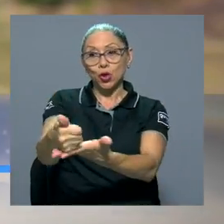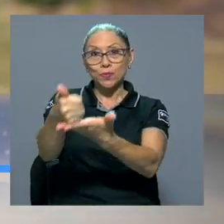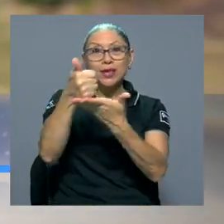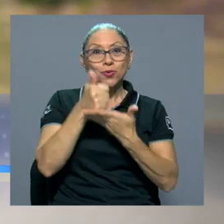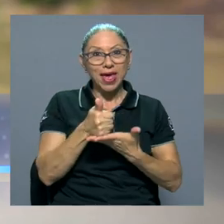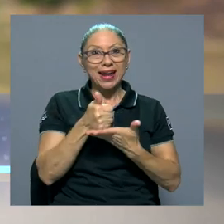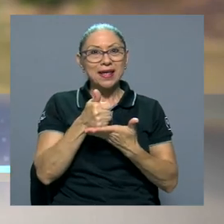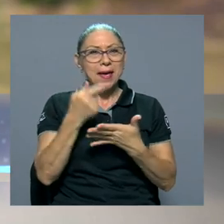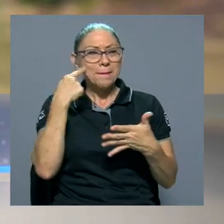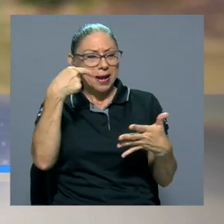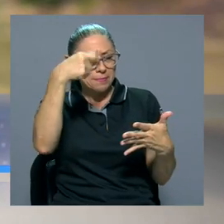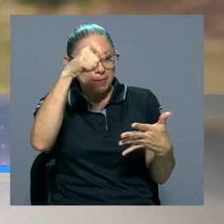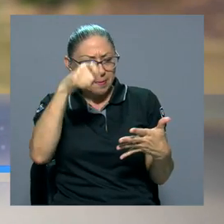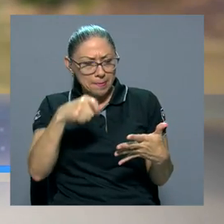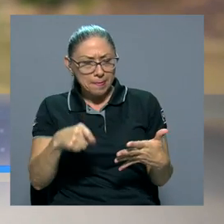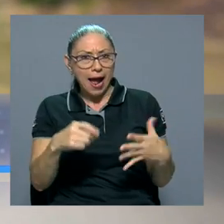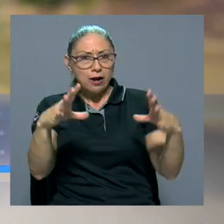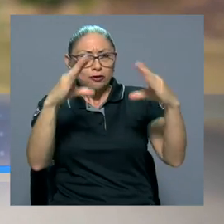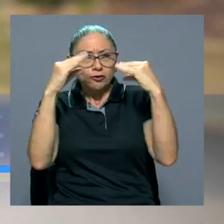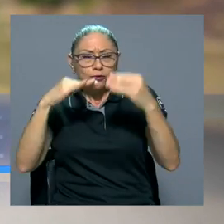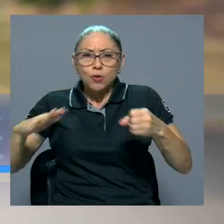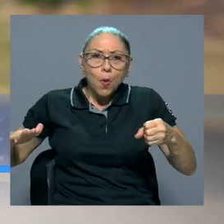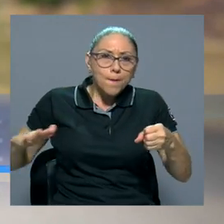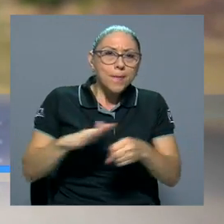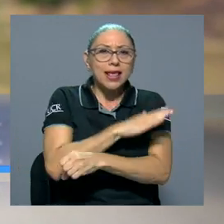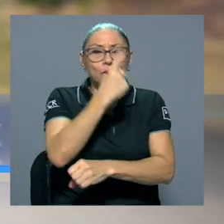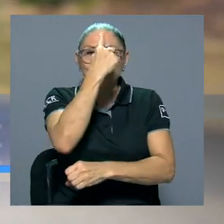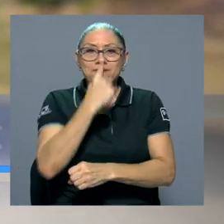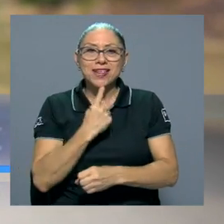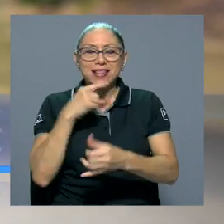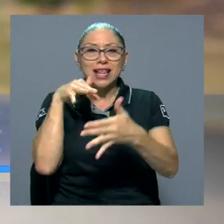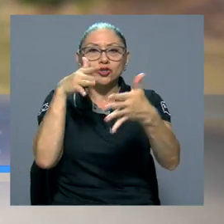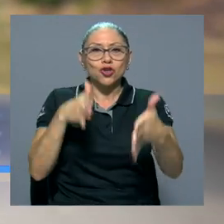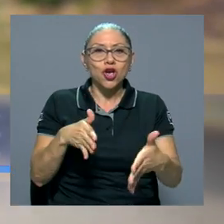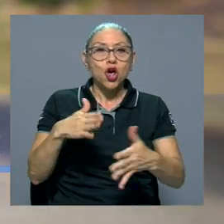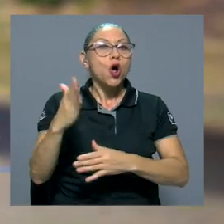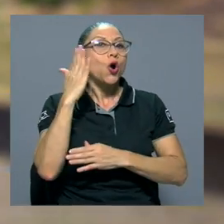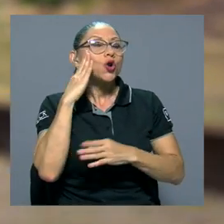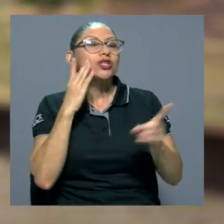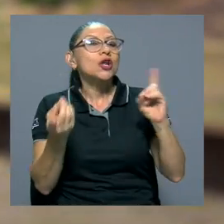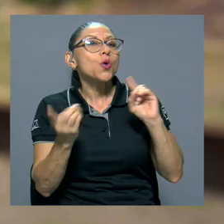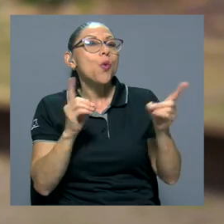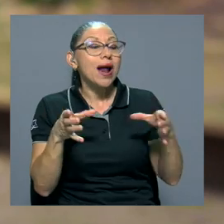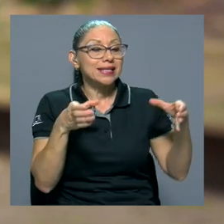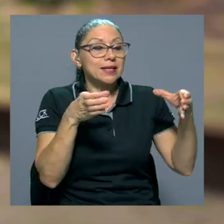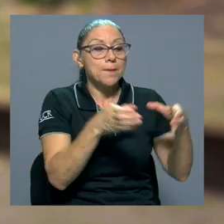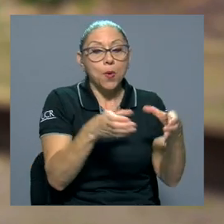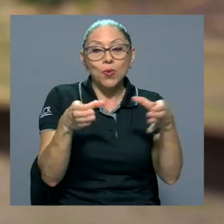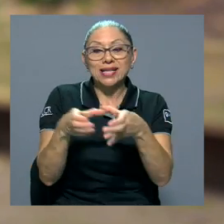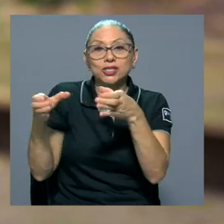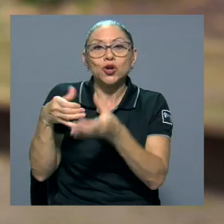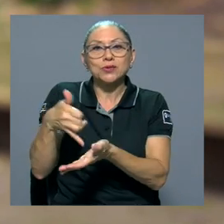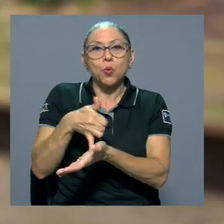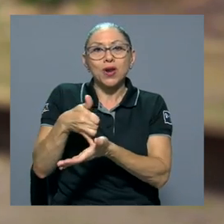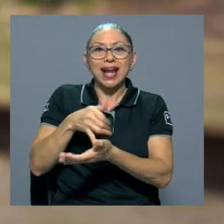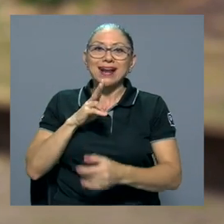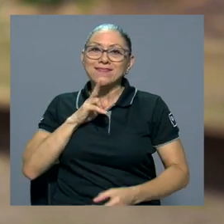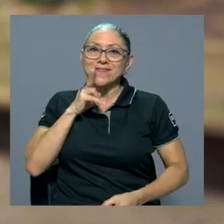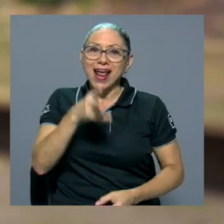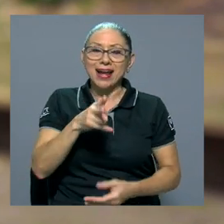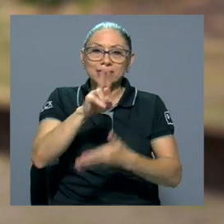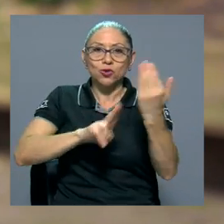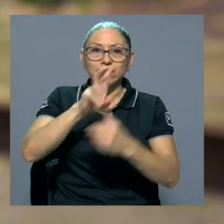perfil muy completo de nuestra población estudiantil, conocer cuáles son las poblaciones vulnerables reales que tiene la Universidad de Costa Rica,